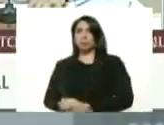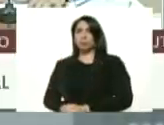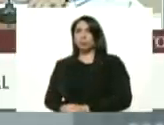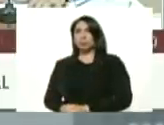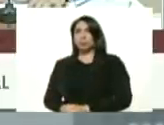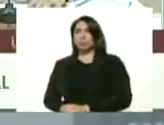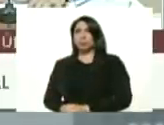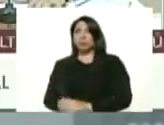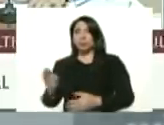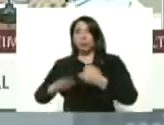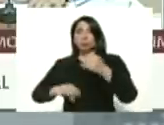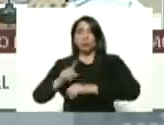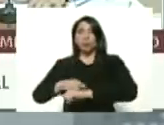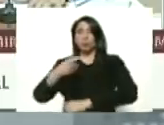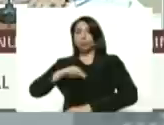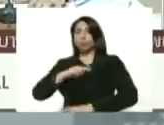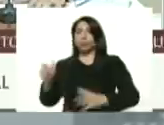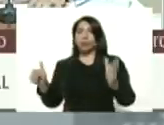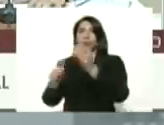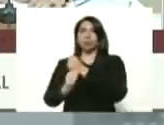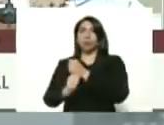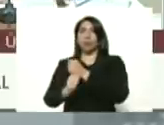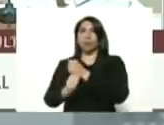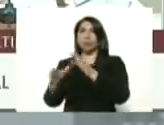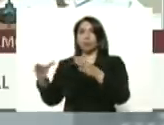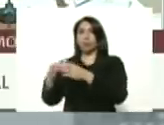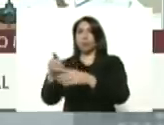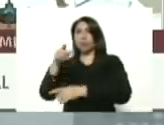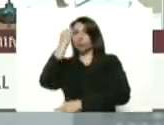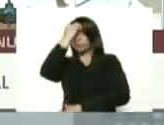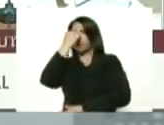en las últimas horas hemos capturado un grupo de estos terroristas